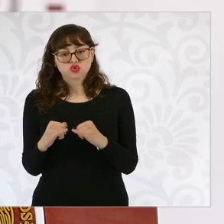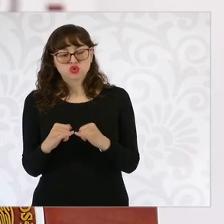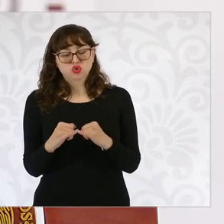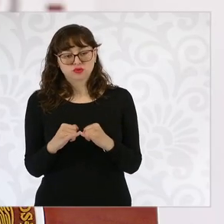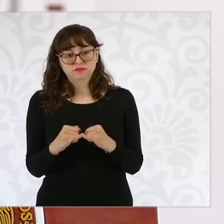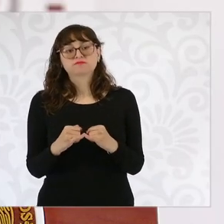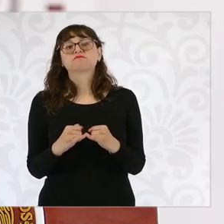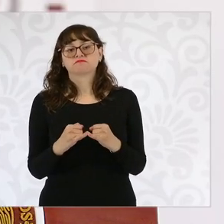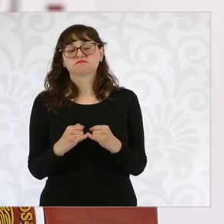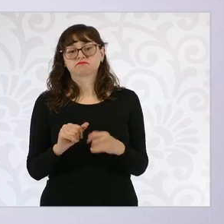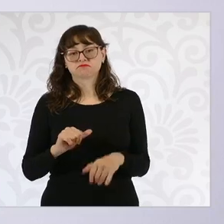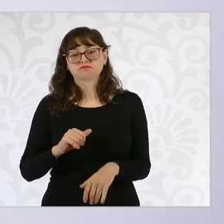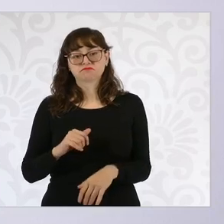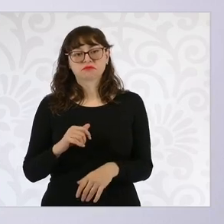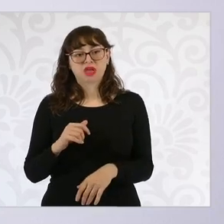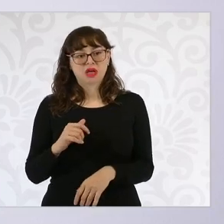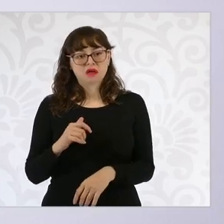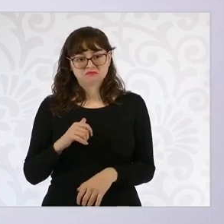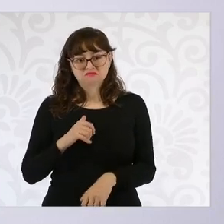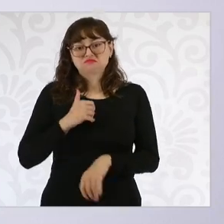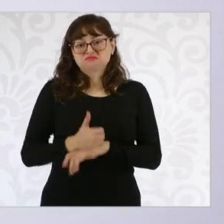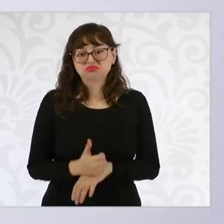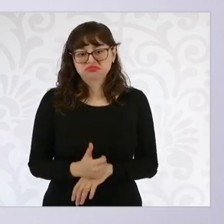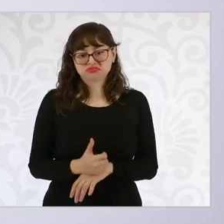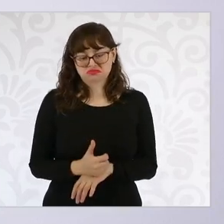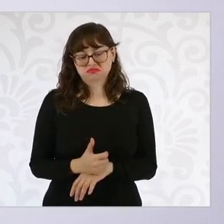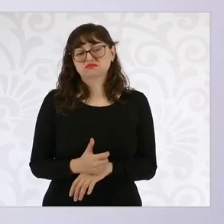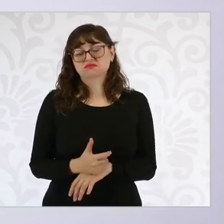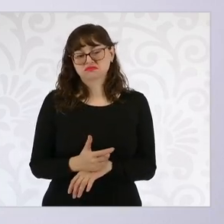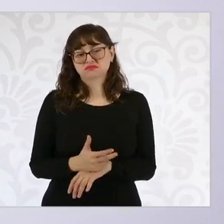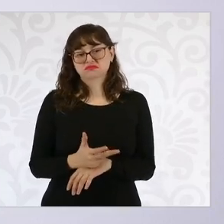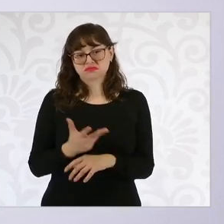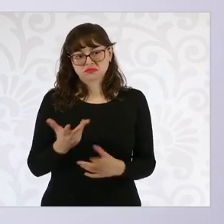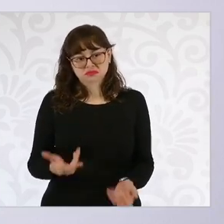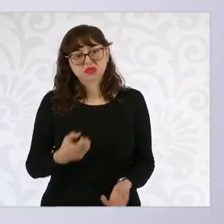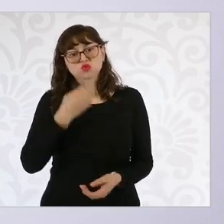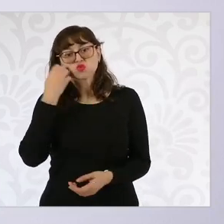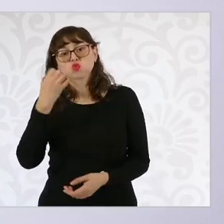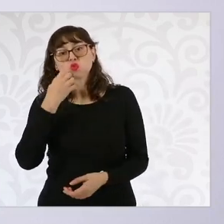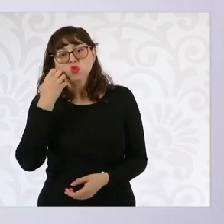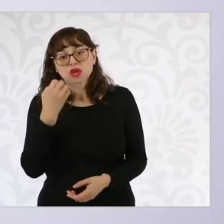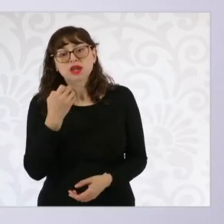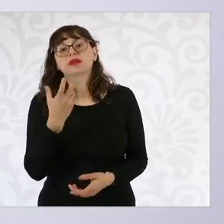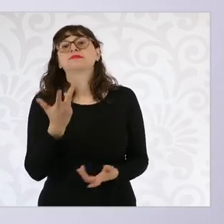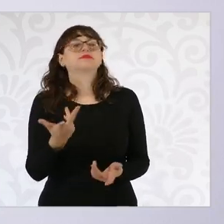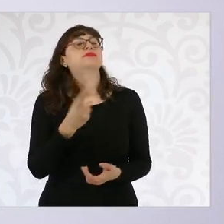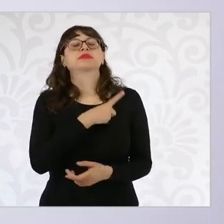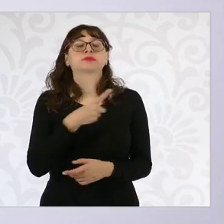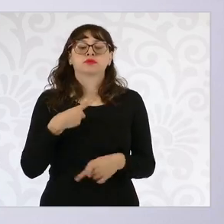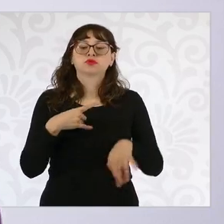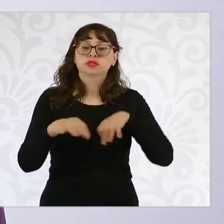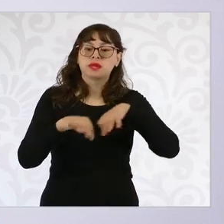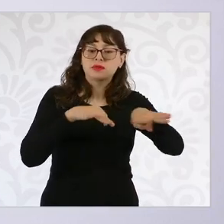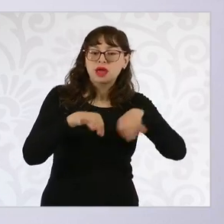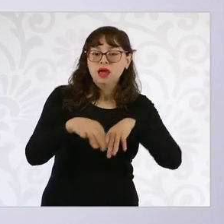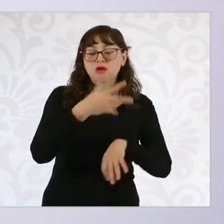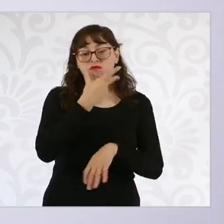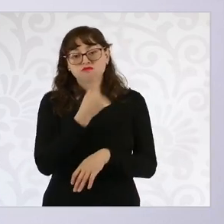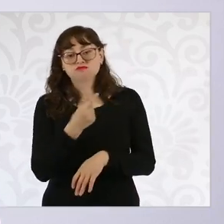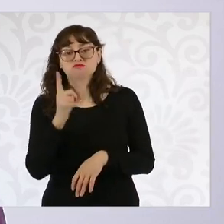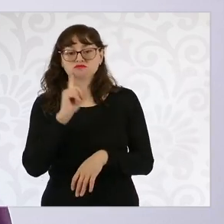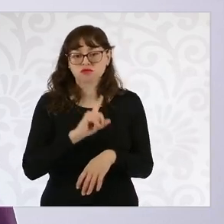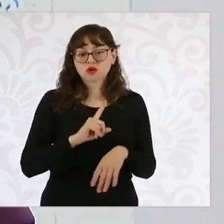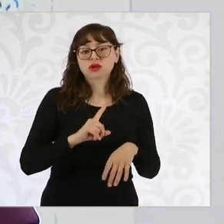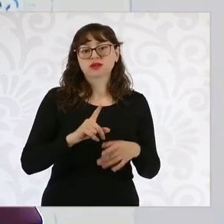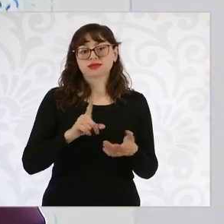trabajarse en distintos esquemas. Hay que hablar con las y los trabajadores del IMSS para poder generar nuevos